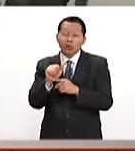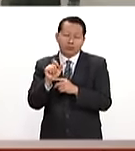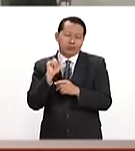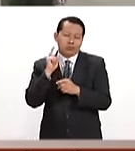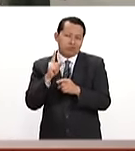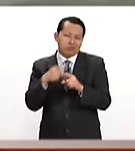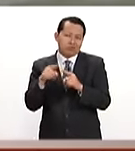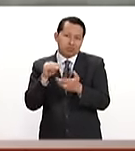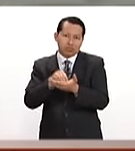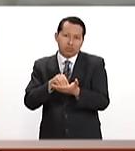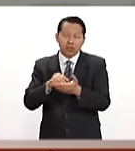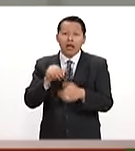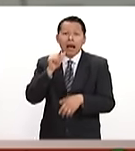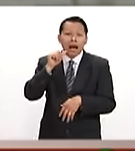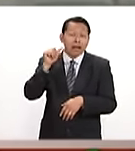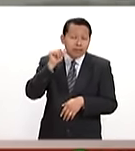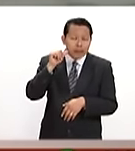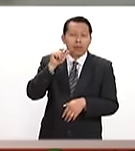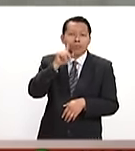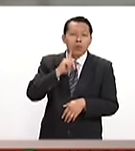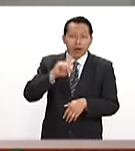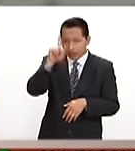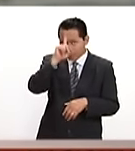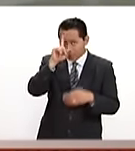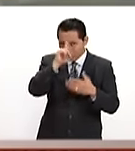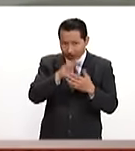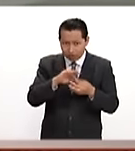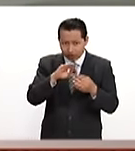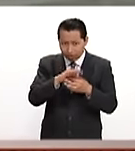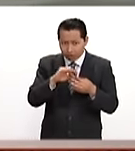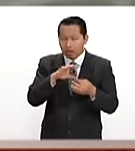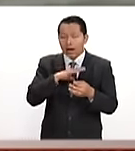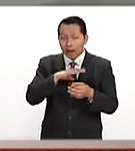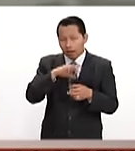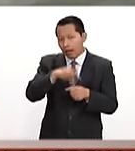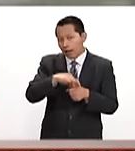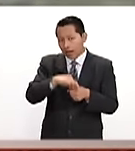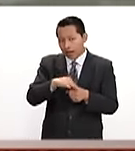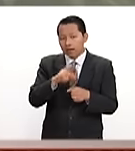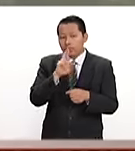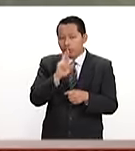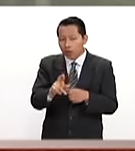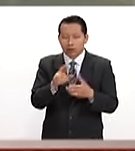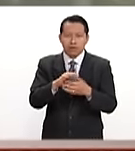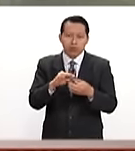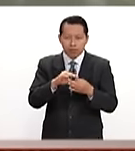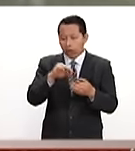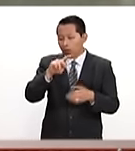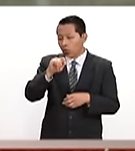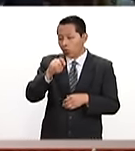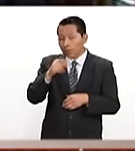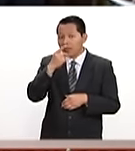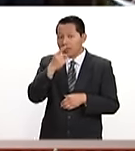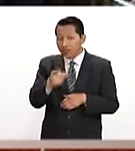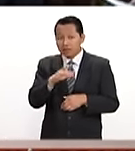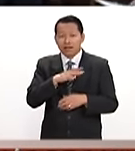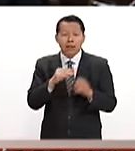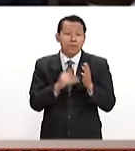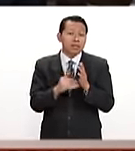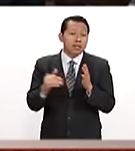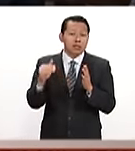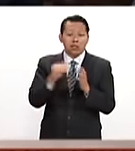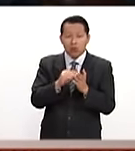ayer mismo habló de que los resultados electorales, Trump hoy anuncia ya que habrá una investigación sobre los supuestos millones